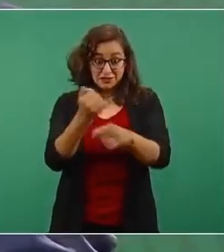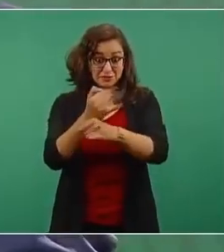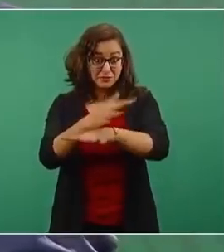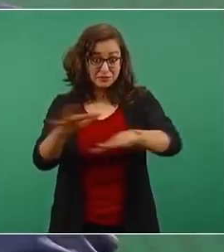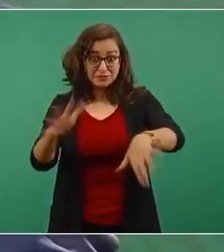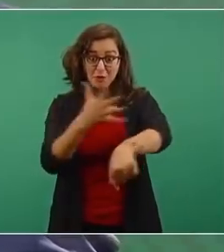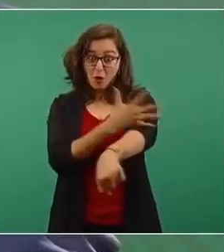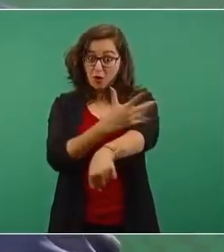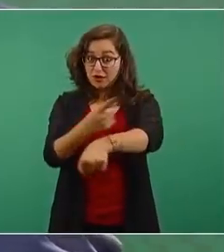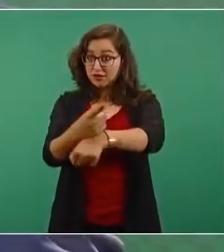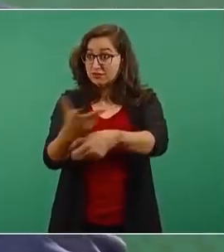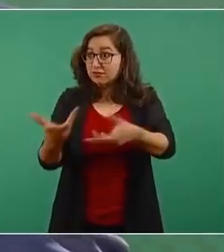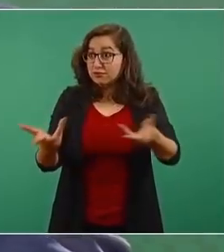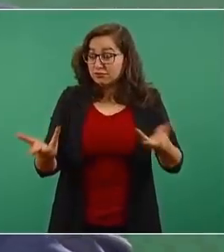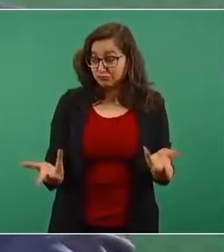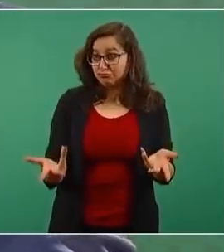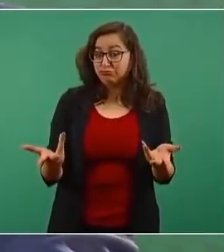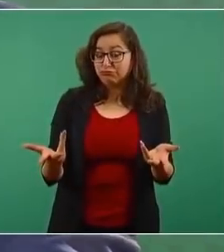transparencia.